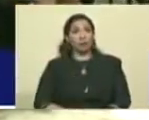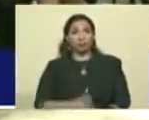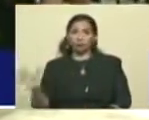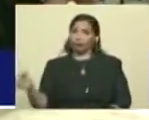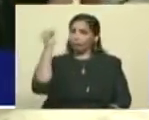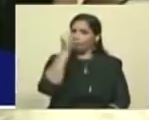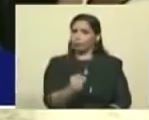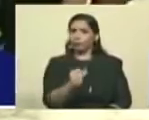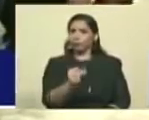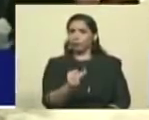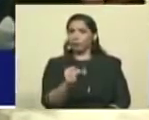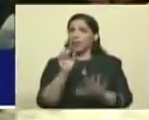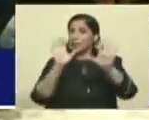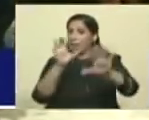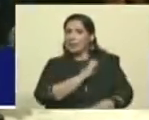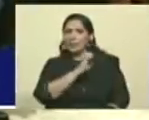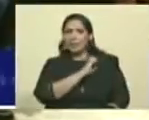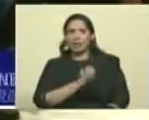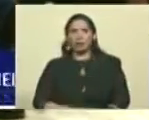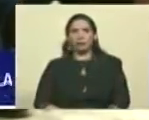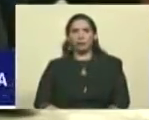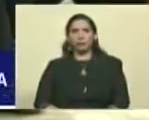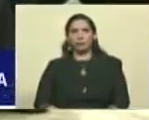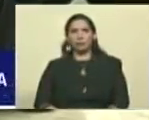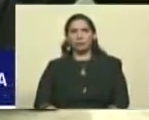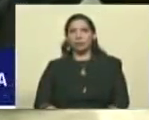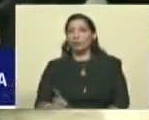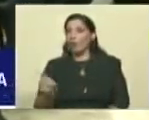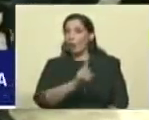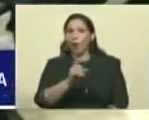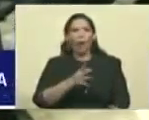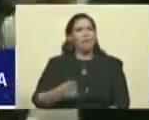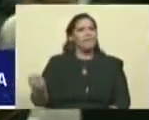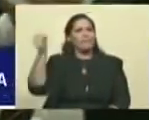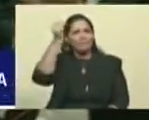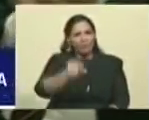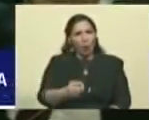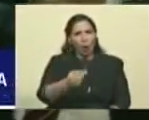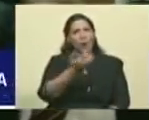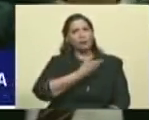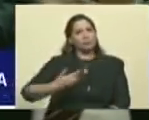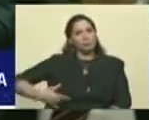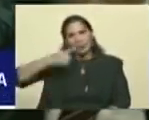Viene el coco el 10 de enero. Viene el coco el coco. No, viene el Nicolás el 10 de enero.